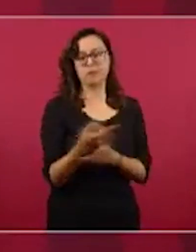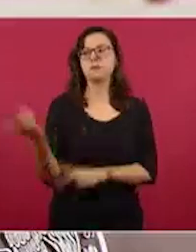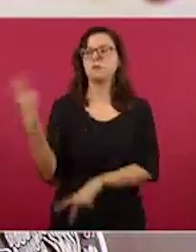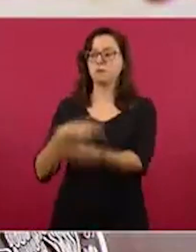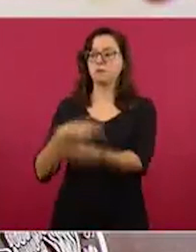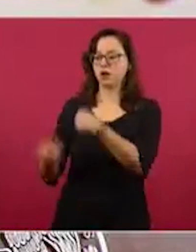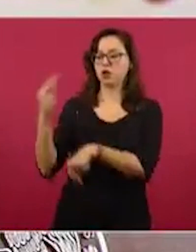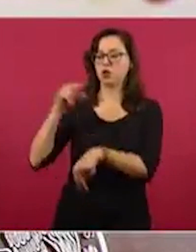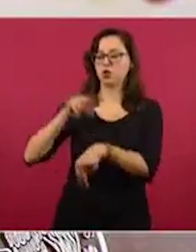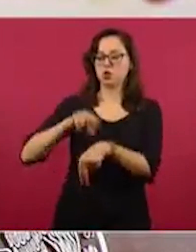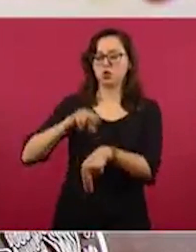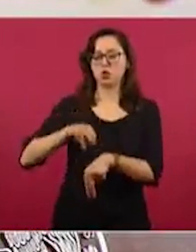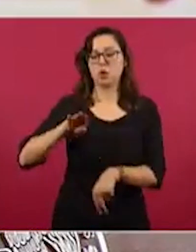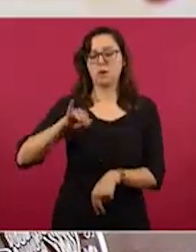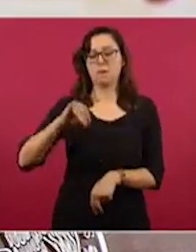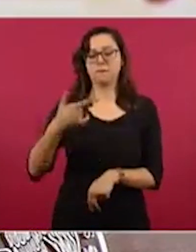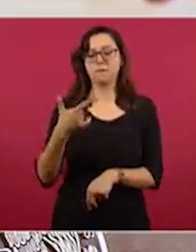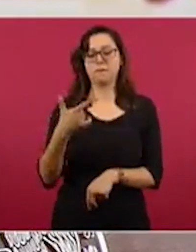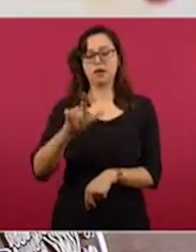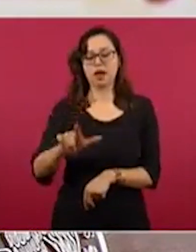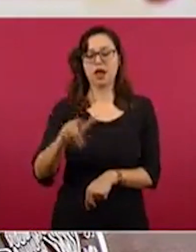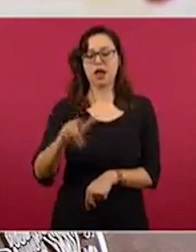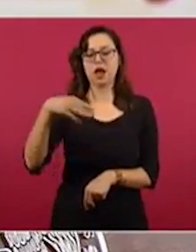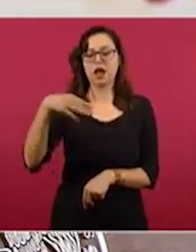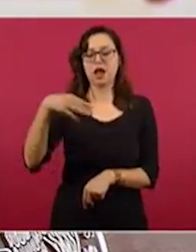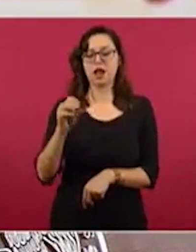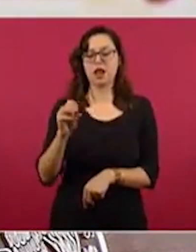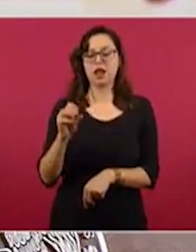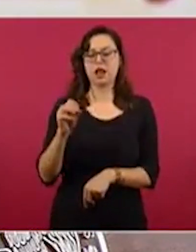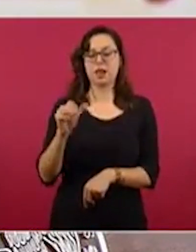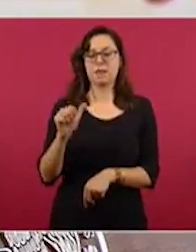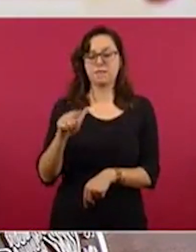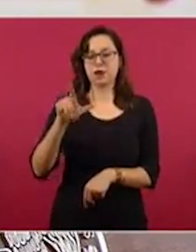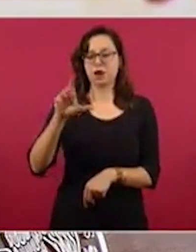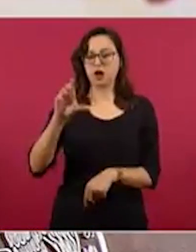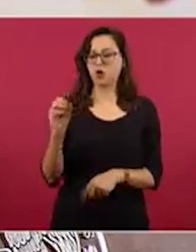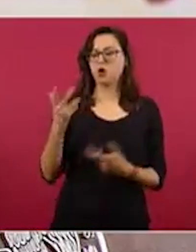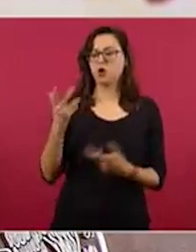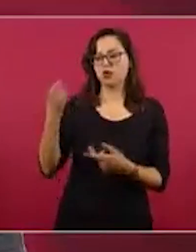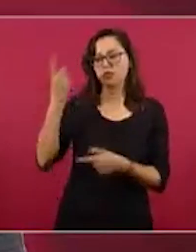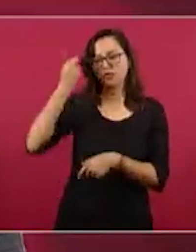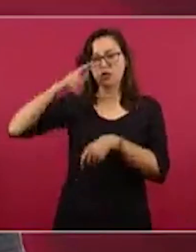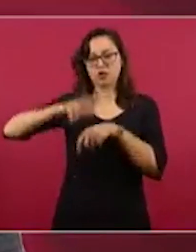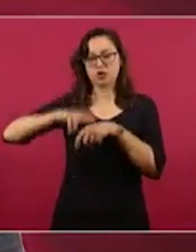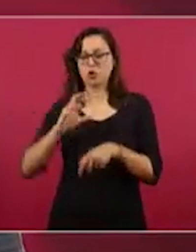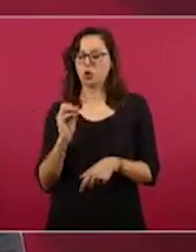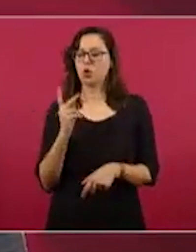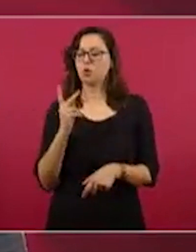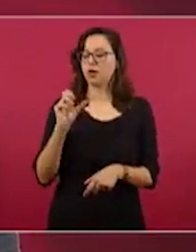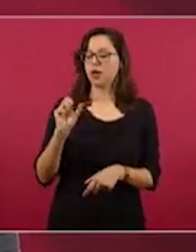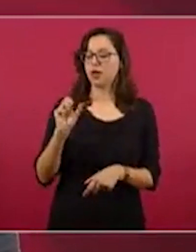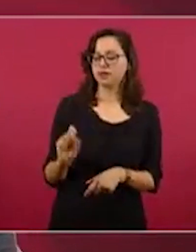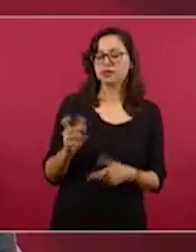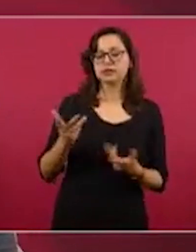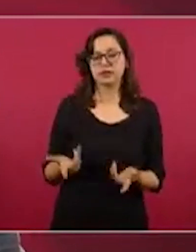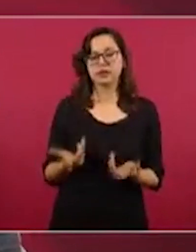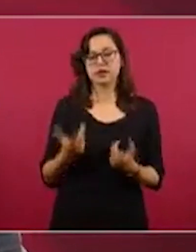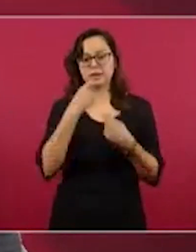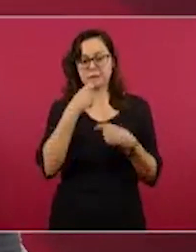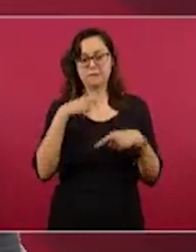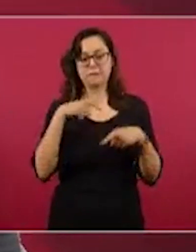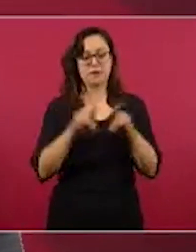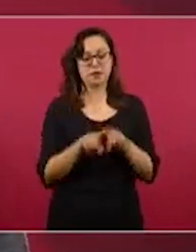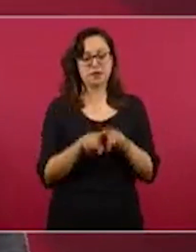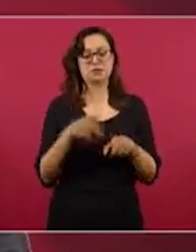director de la Organización Panamericana de la Salud. Dicha entrega será conducida por el doctor Hugo López